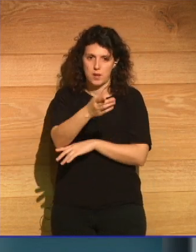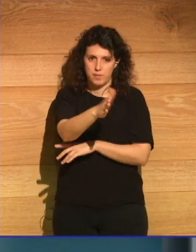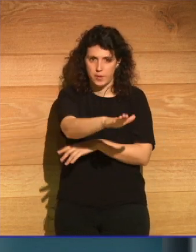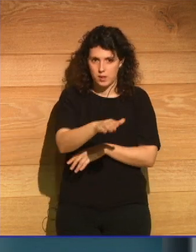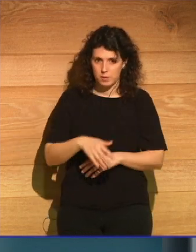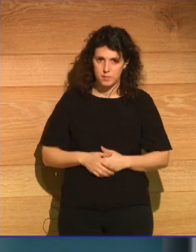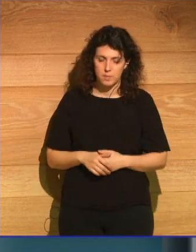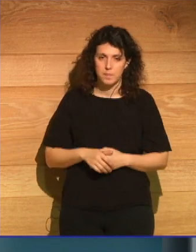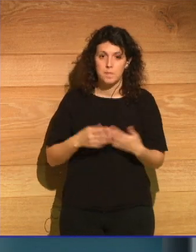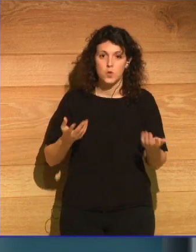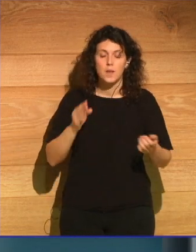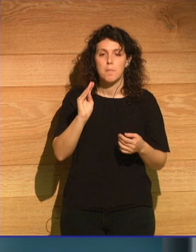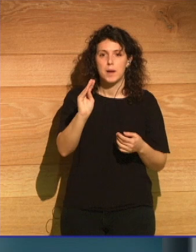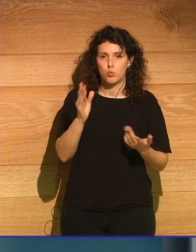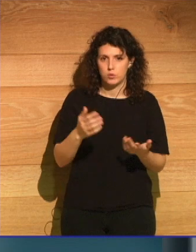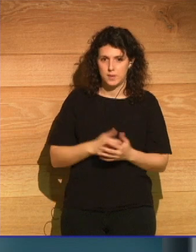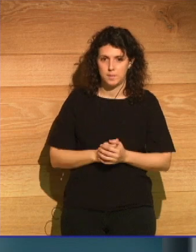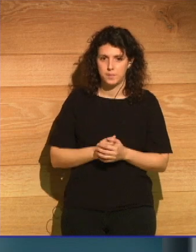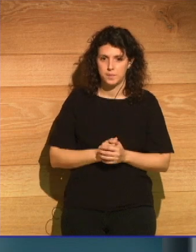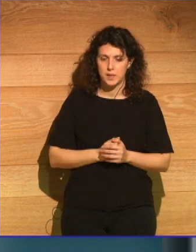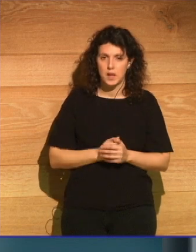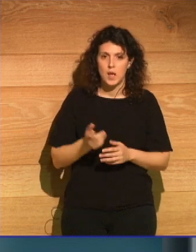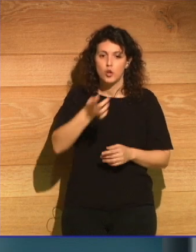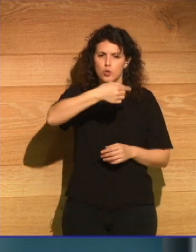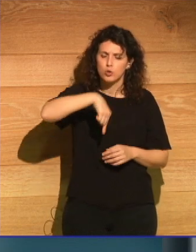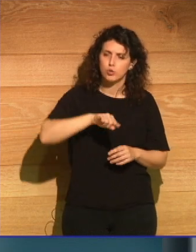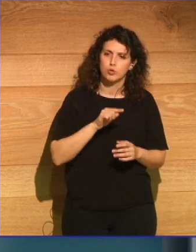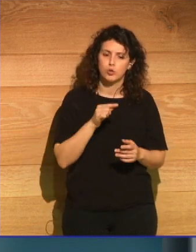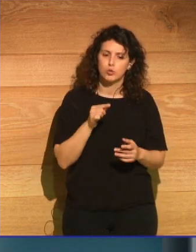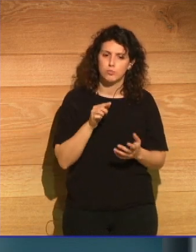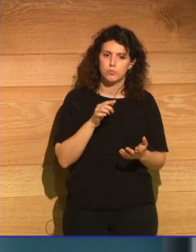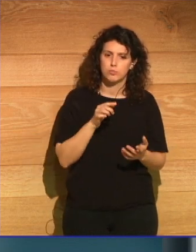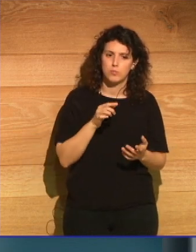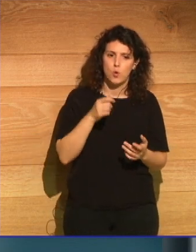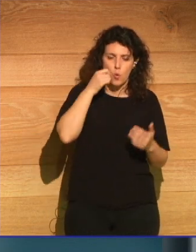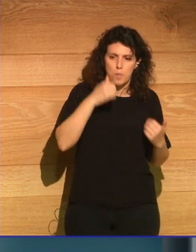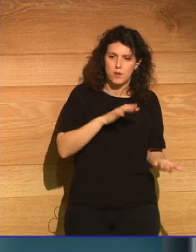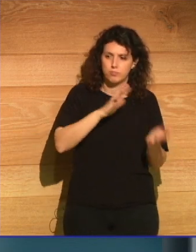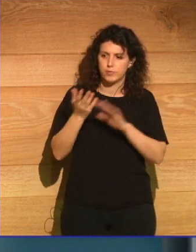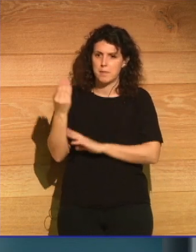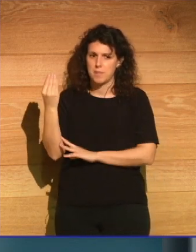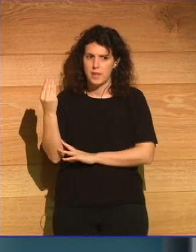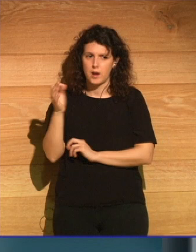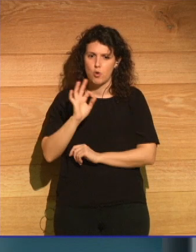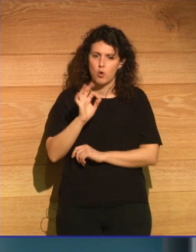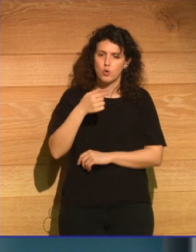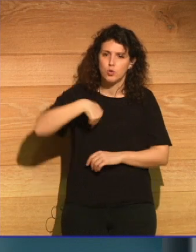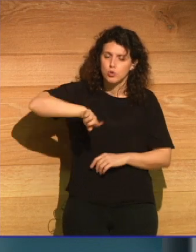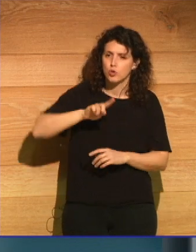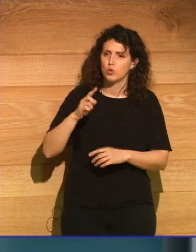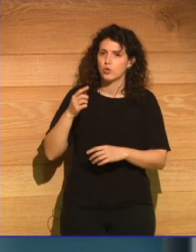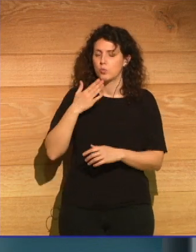La pregunta es, ¿somos nosotros los que nos estamos convirtiendo en piedra o somos nosotros la medusa de esta historia?